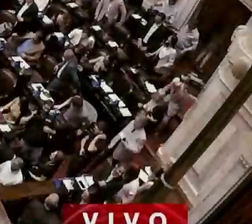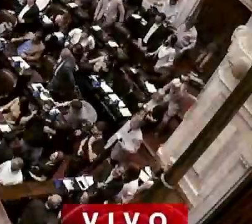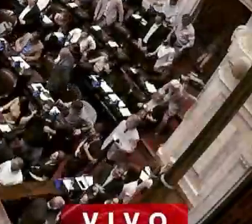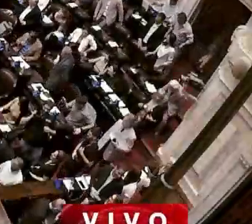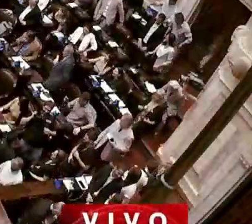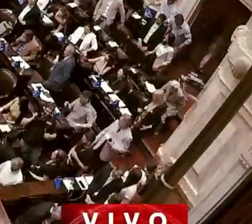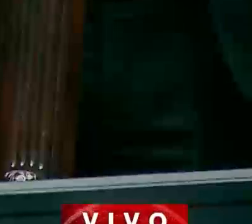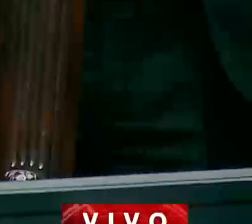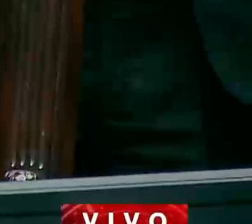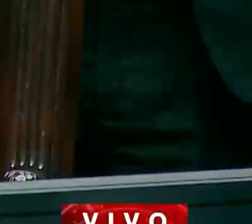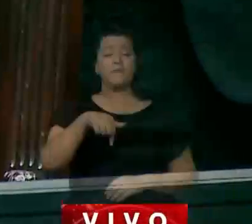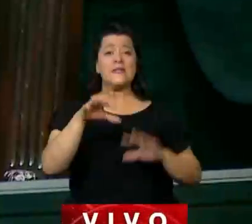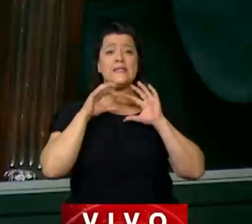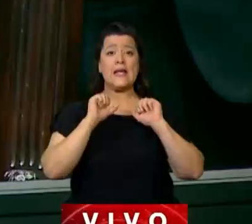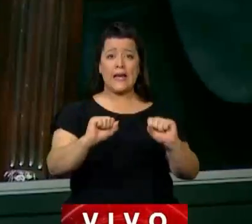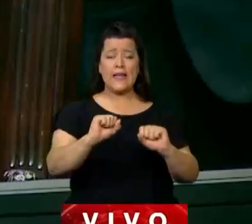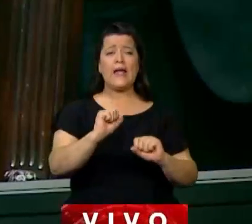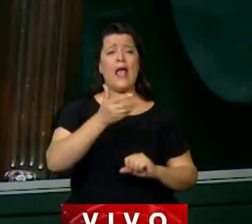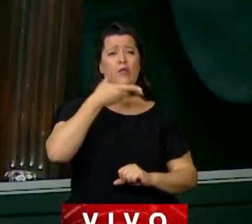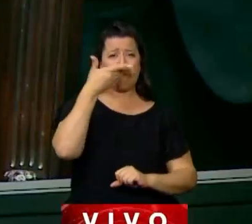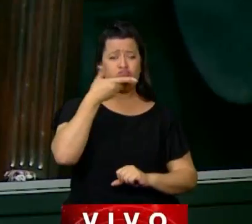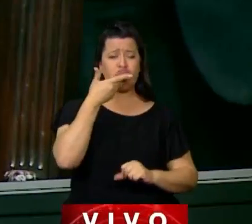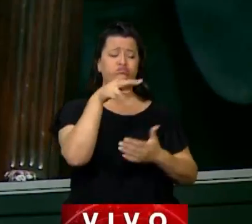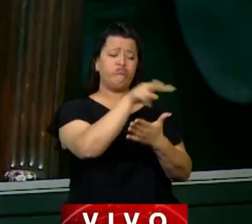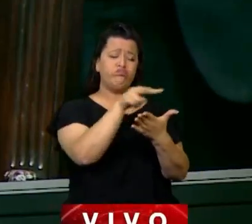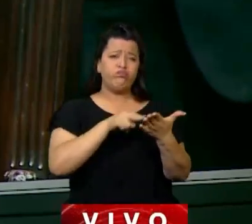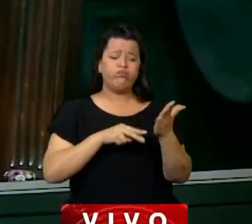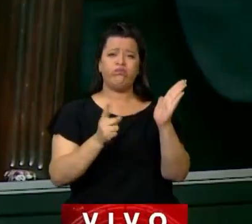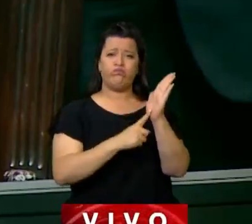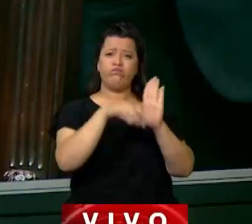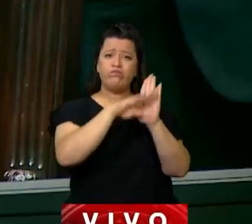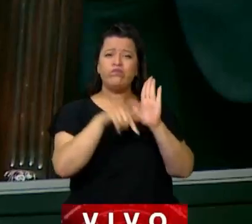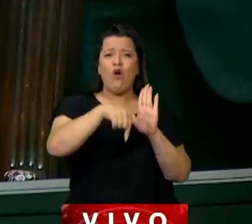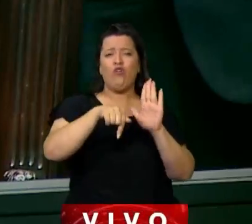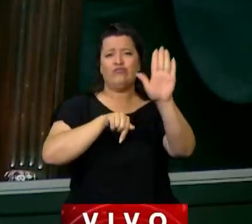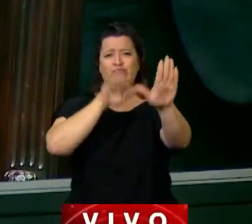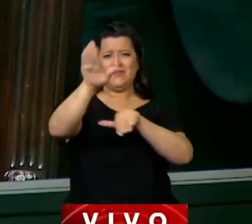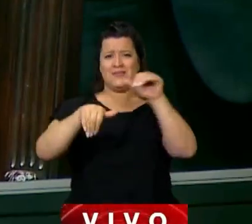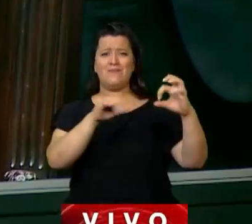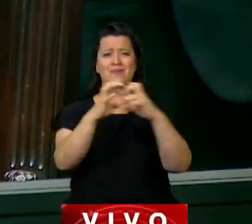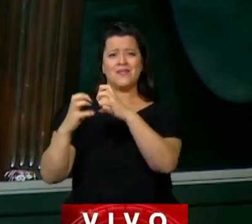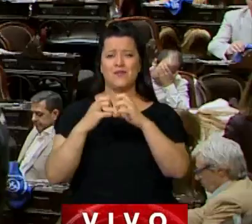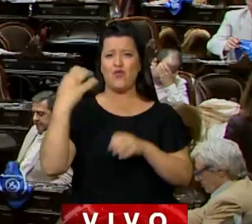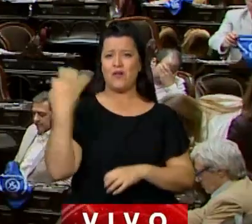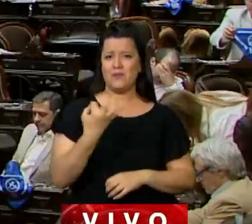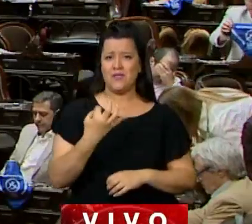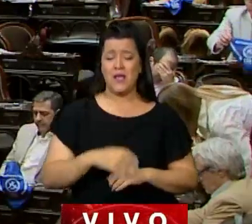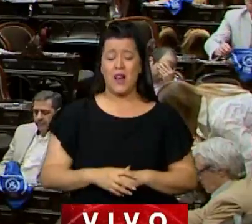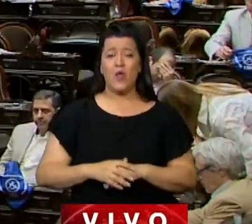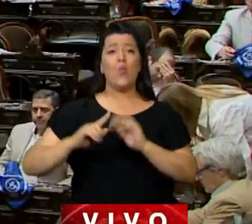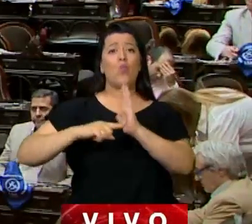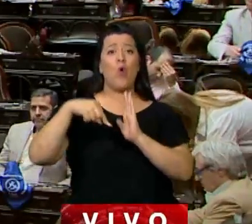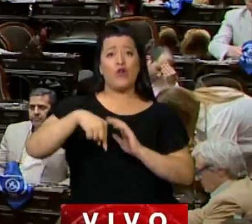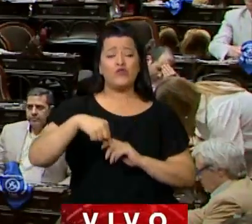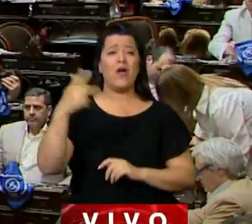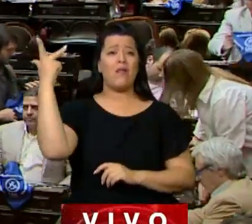Por Secretaría se dará lectura de la resolución convocando a esta sesión especial. Buenos Aires,